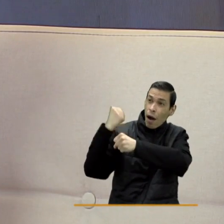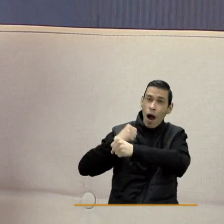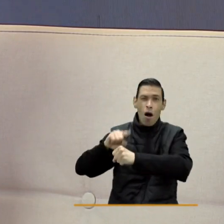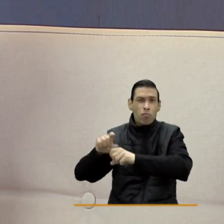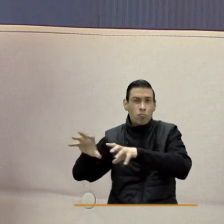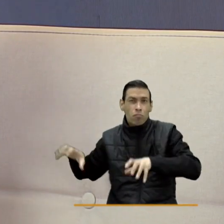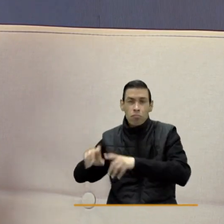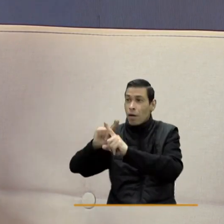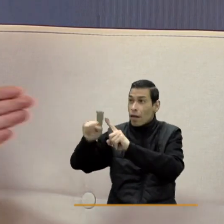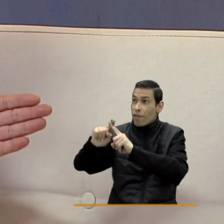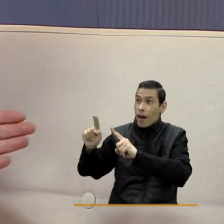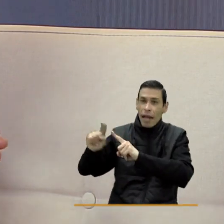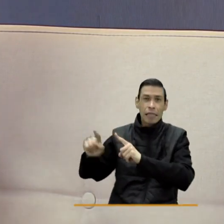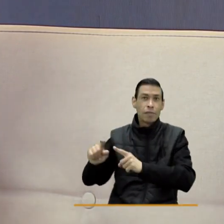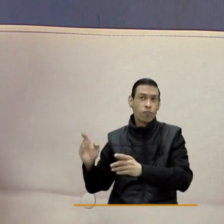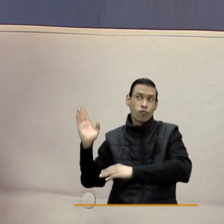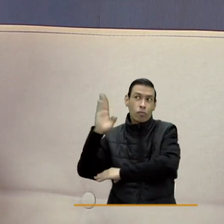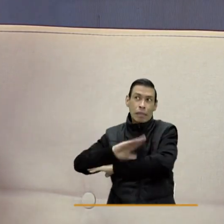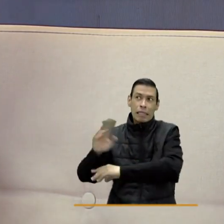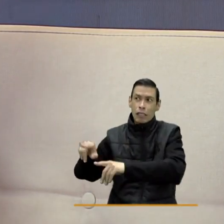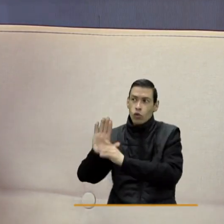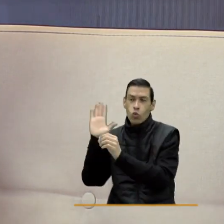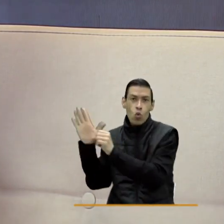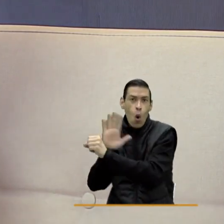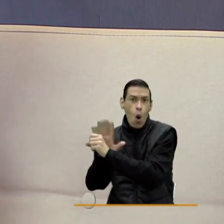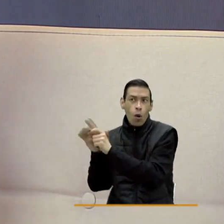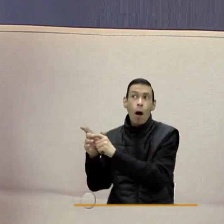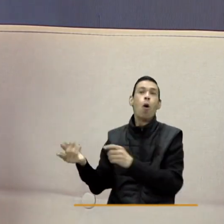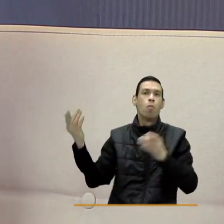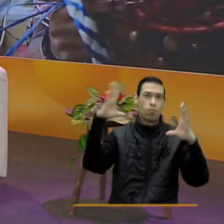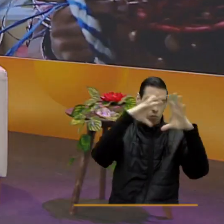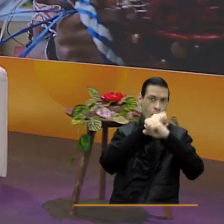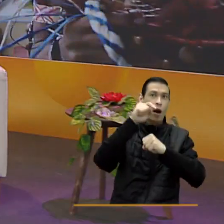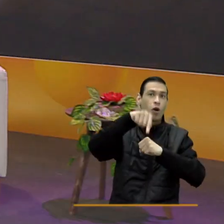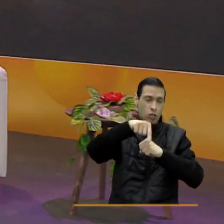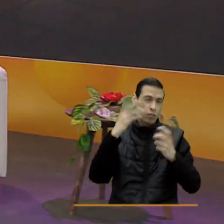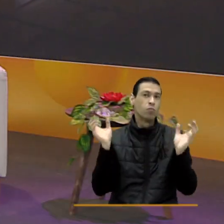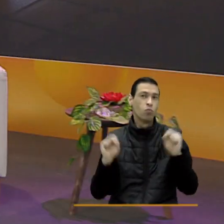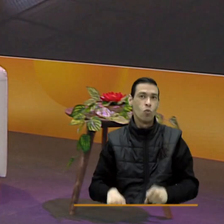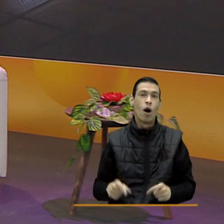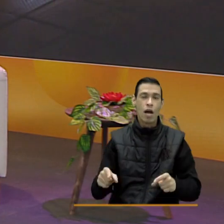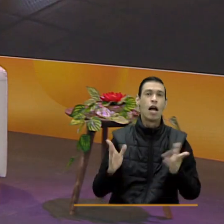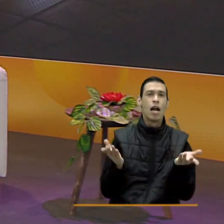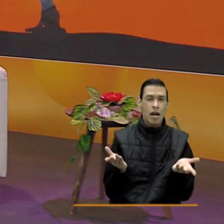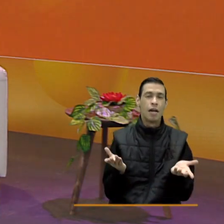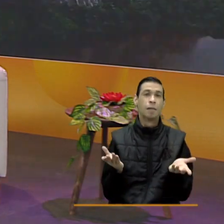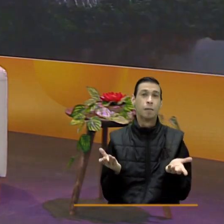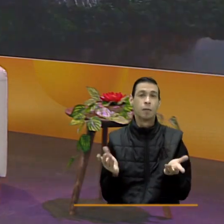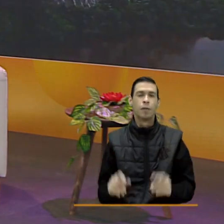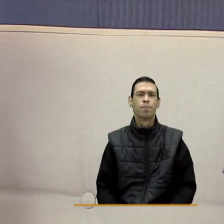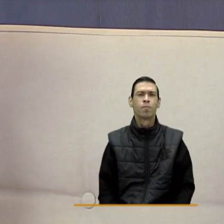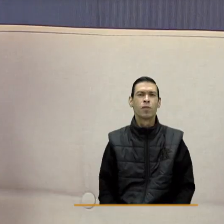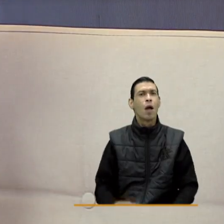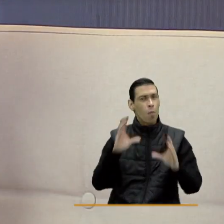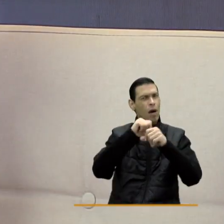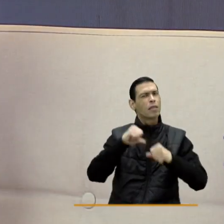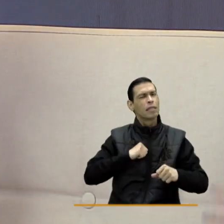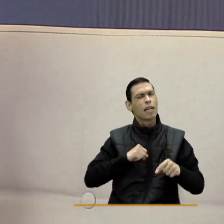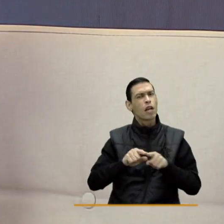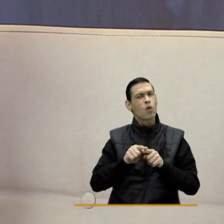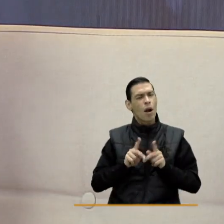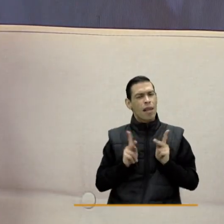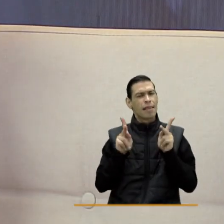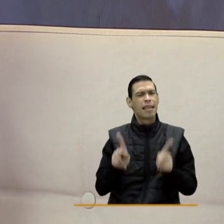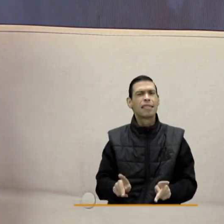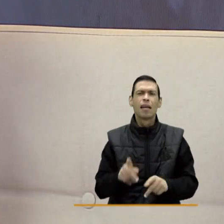tienen otras actividades y en el día no lo pueden hacer. ¿Y digamos en la noche tienen, me imagino, un receso? ¿De cuánto tiempo?